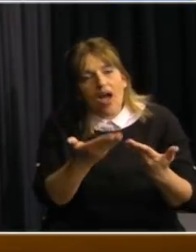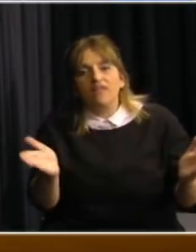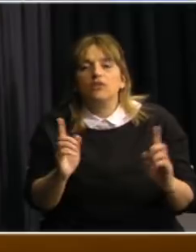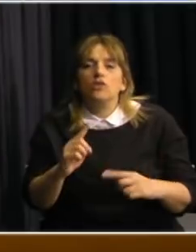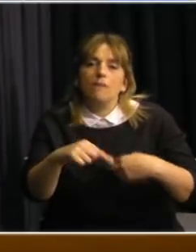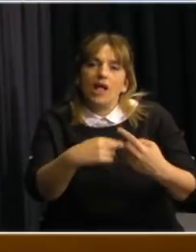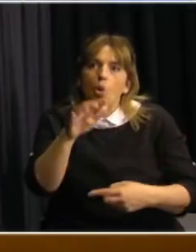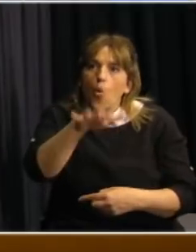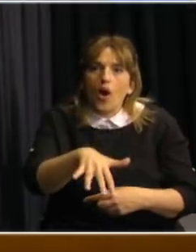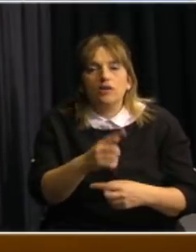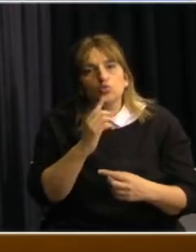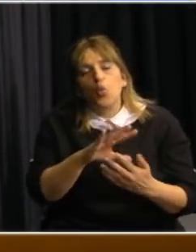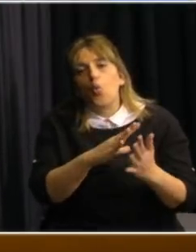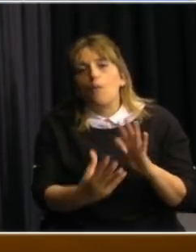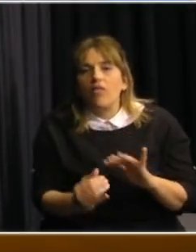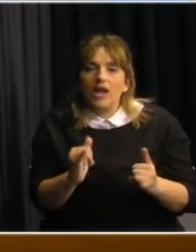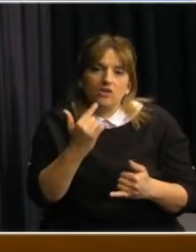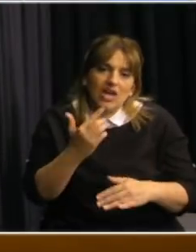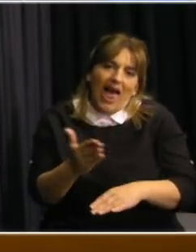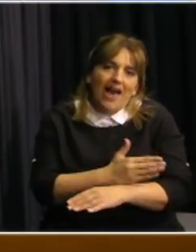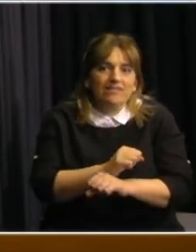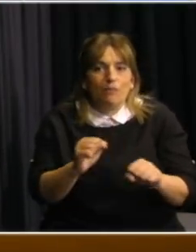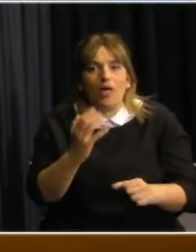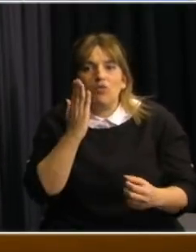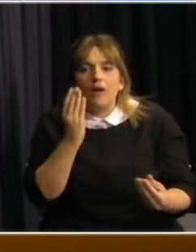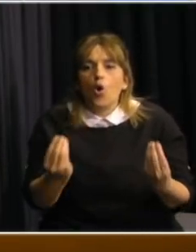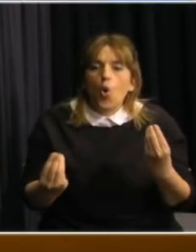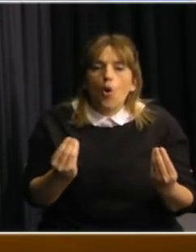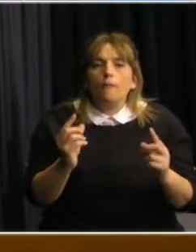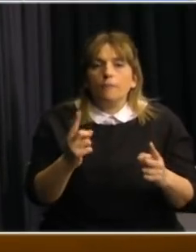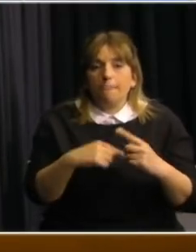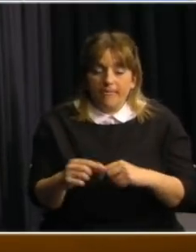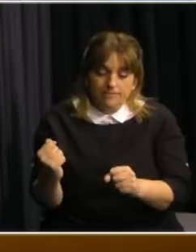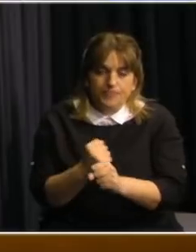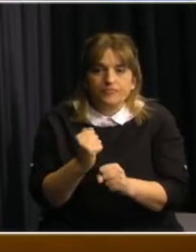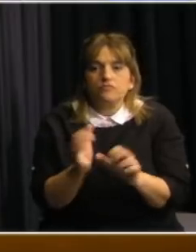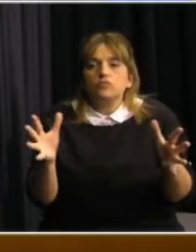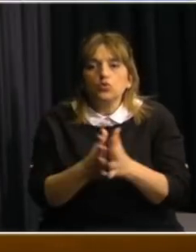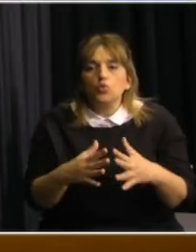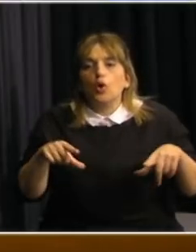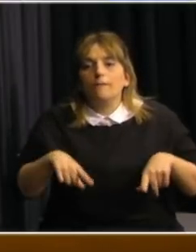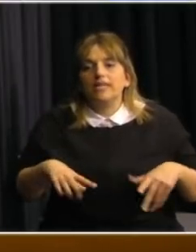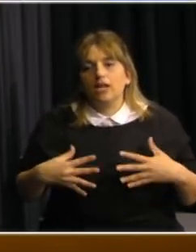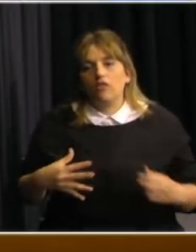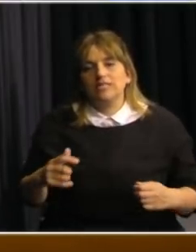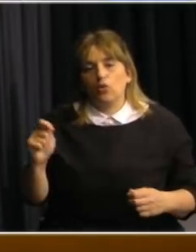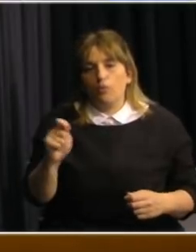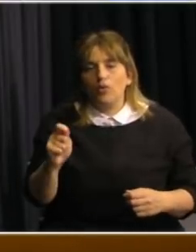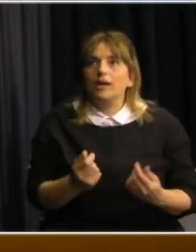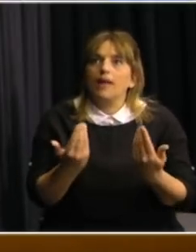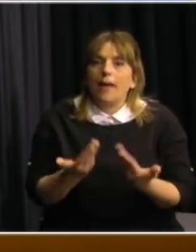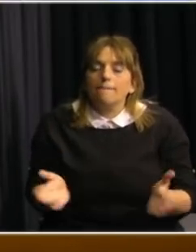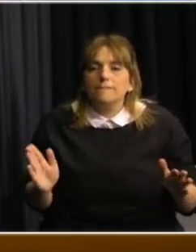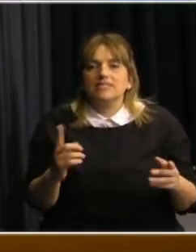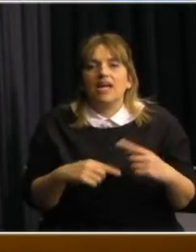seguimiento de datos y modelos predictivos. Hemos trabajado conjuntamente con el Ministerio de Salud Pública para empezar a